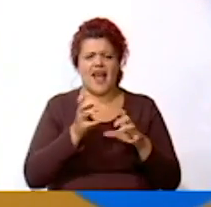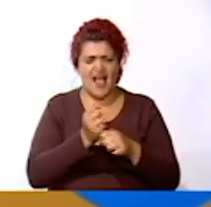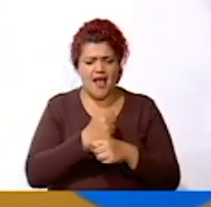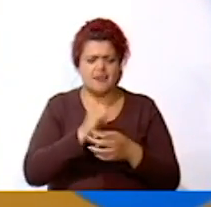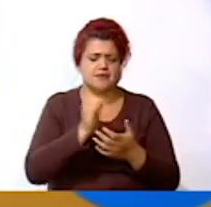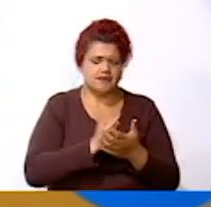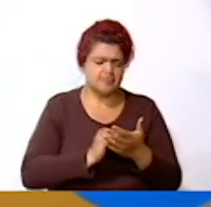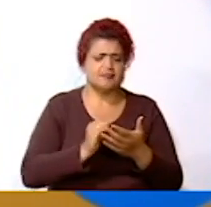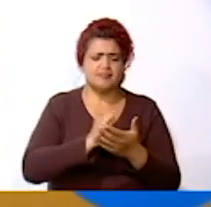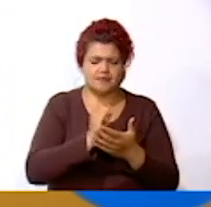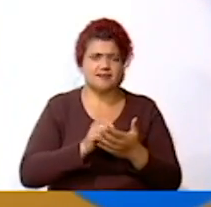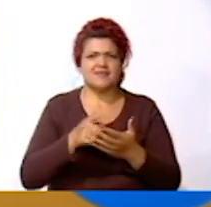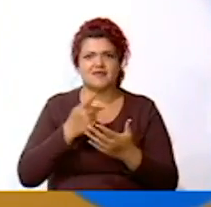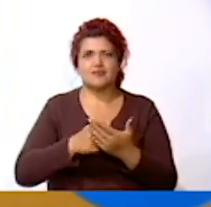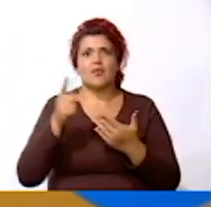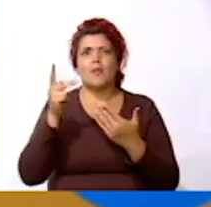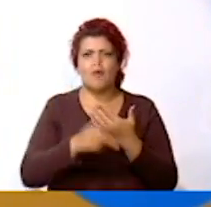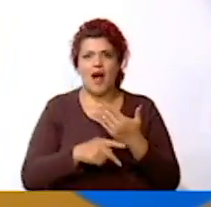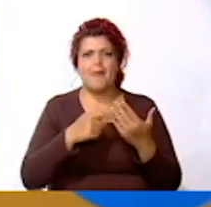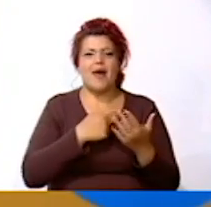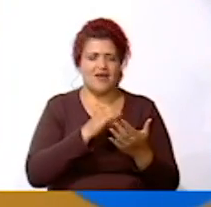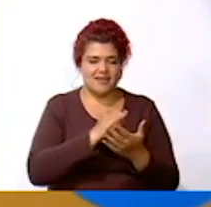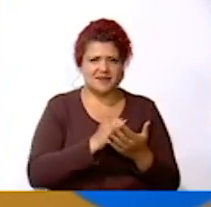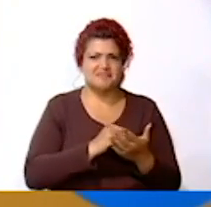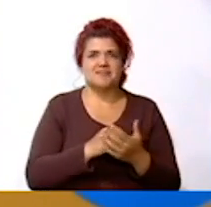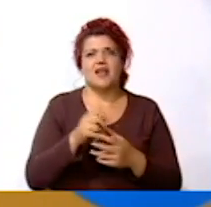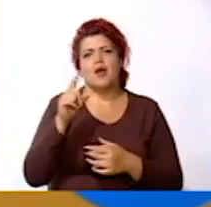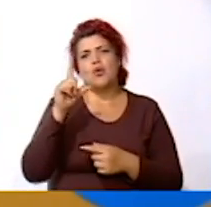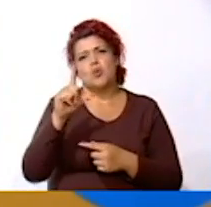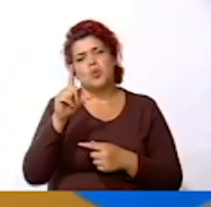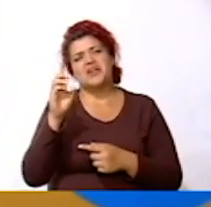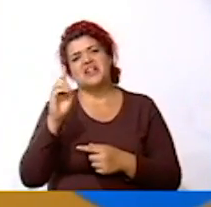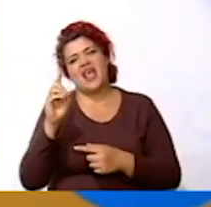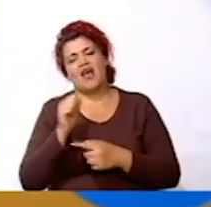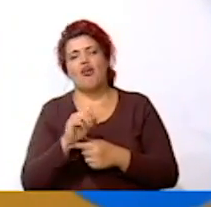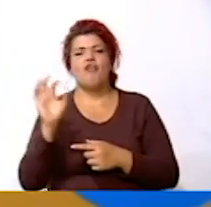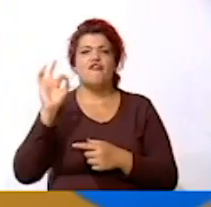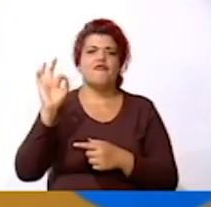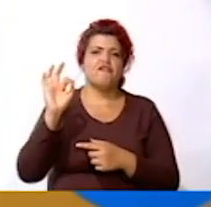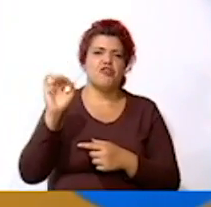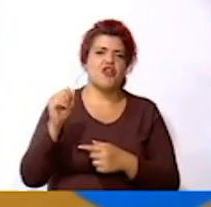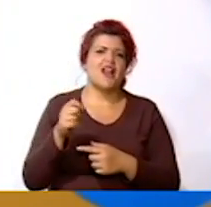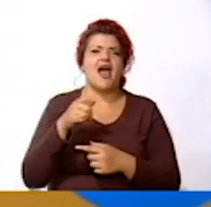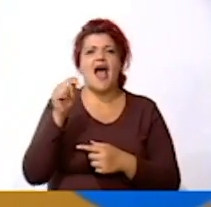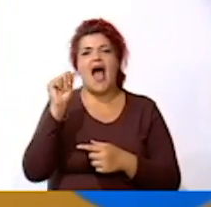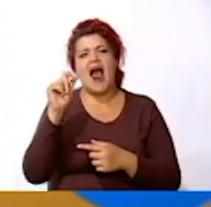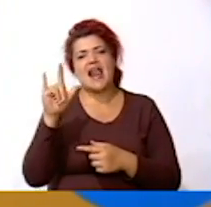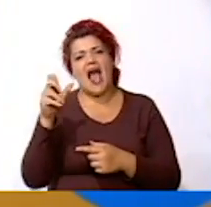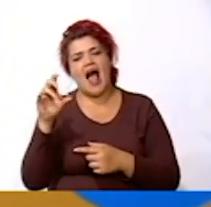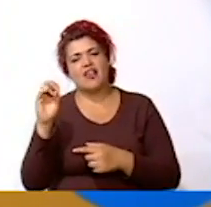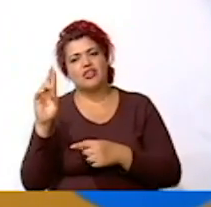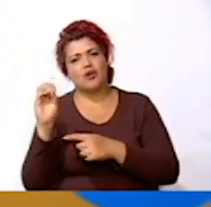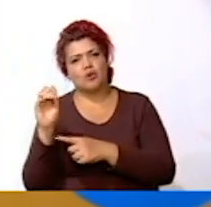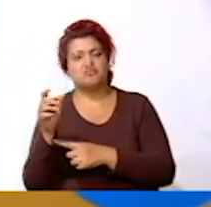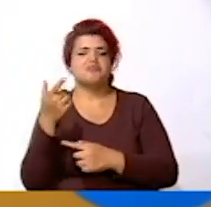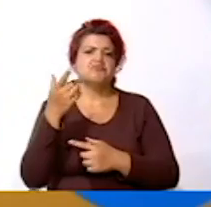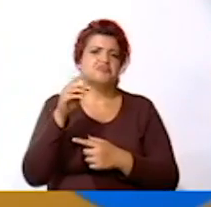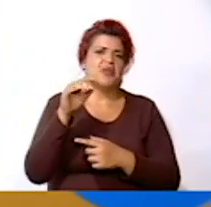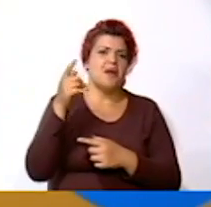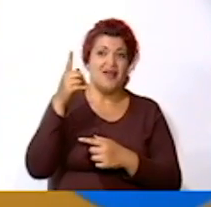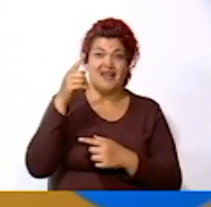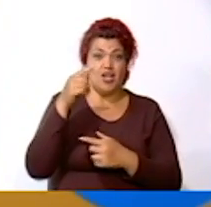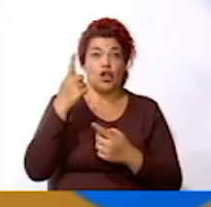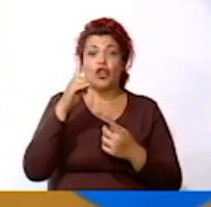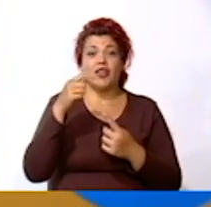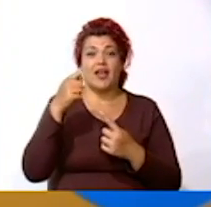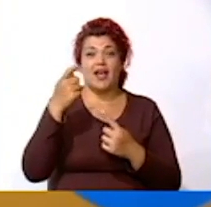a lo largo de todos los programas. Luis Diego Cogui, Fiorella, Alejandro, John Mario en Zambito de